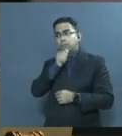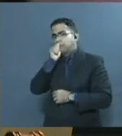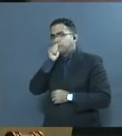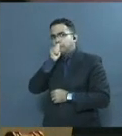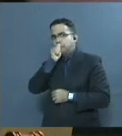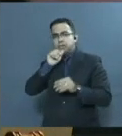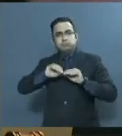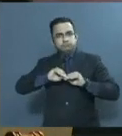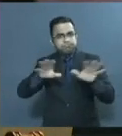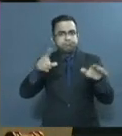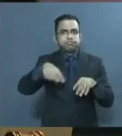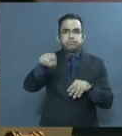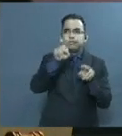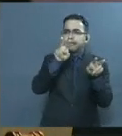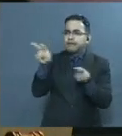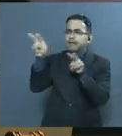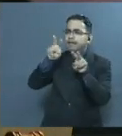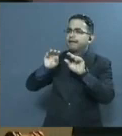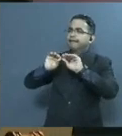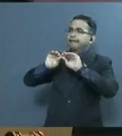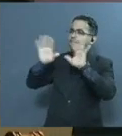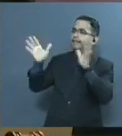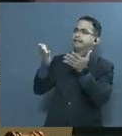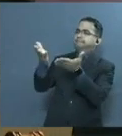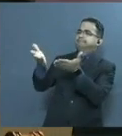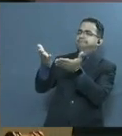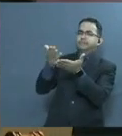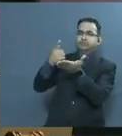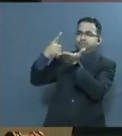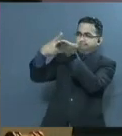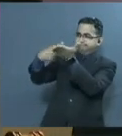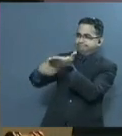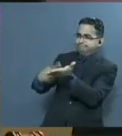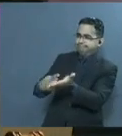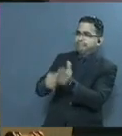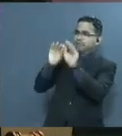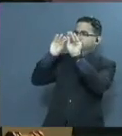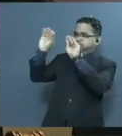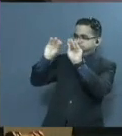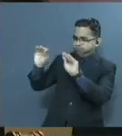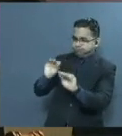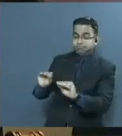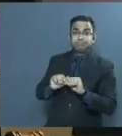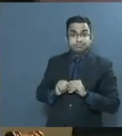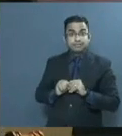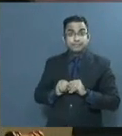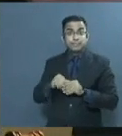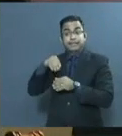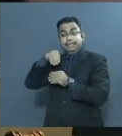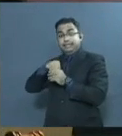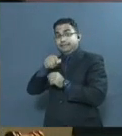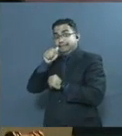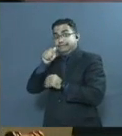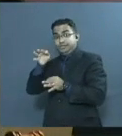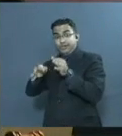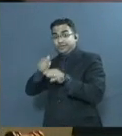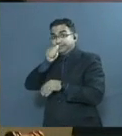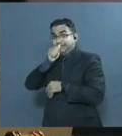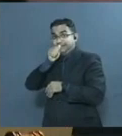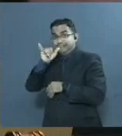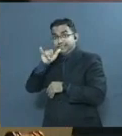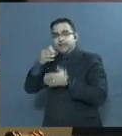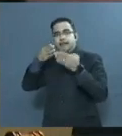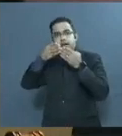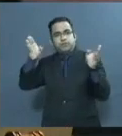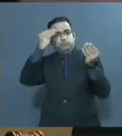de gestión. La transparencia y la rendición de cuentas tanto al interior del Poder Judicial como por